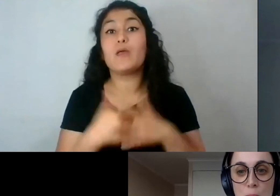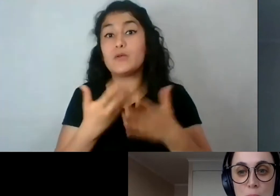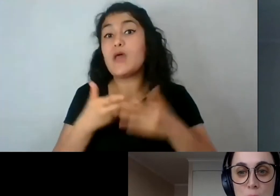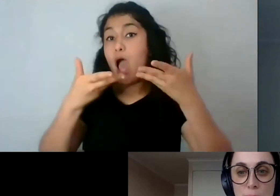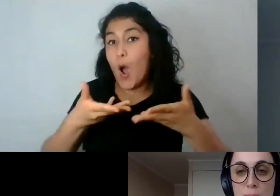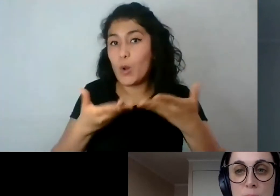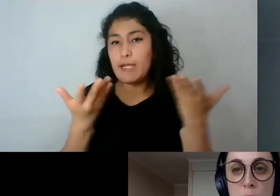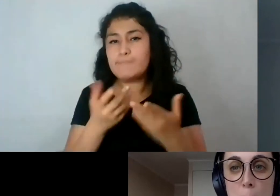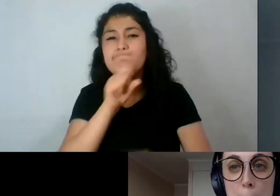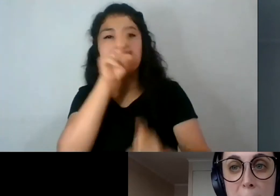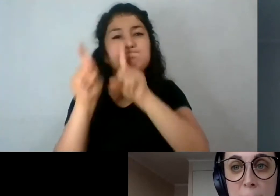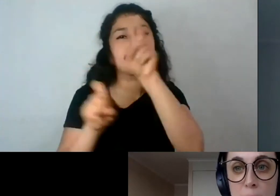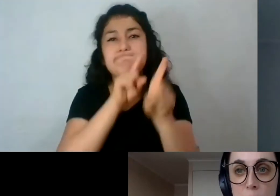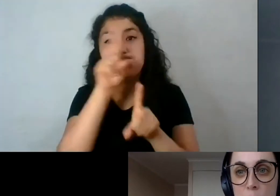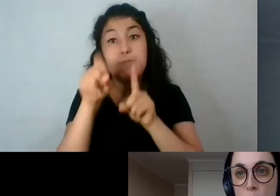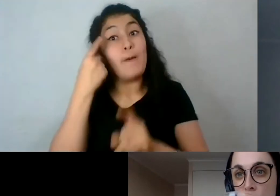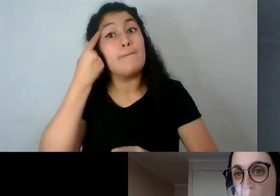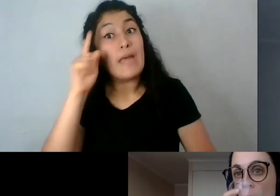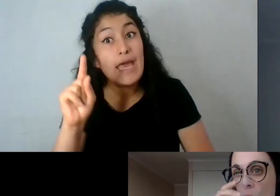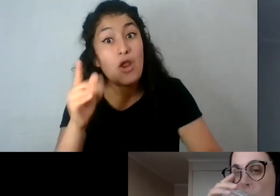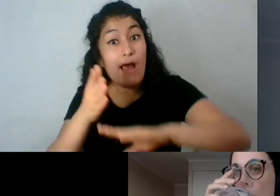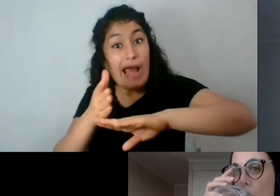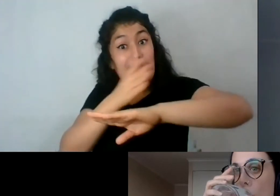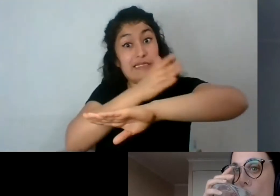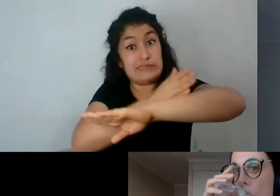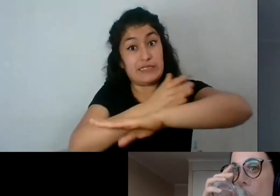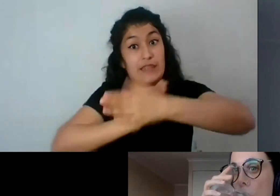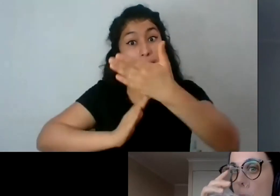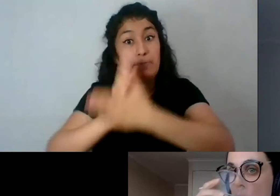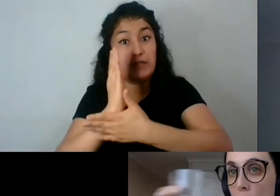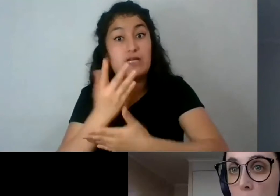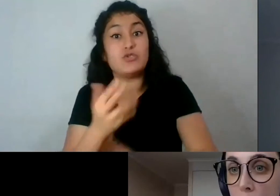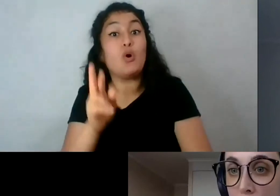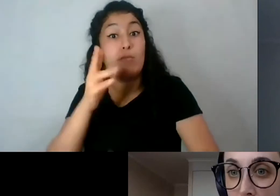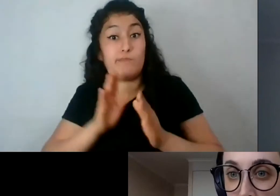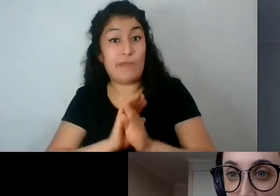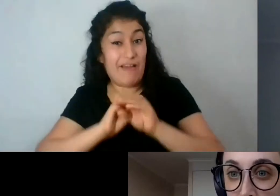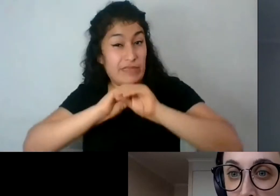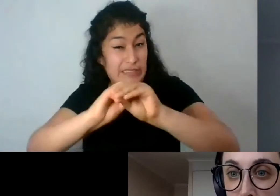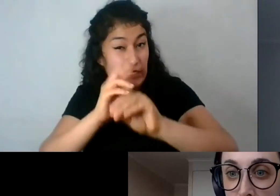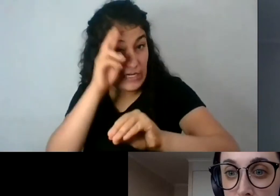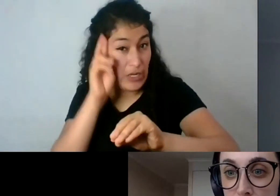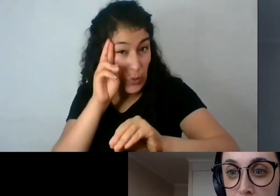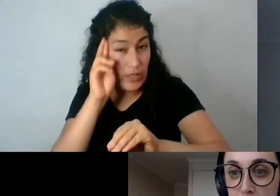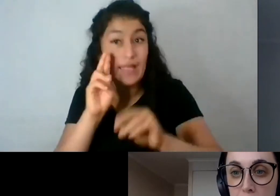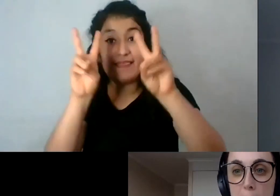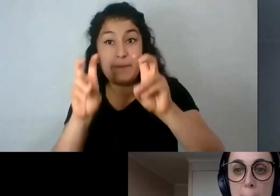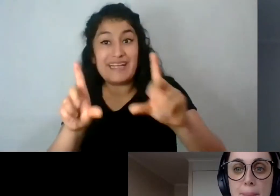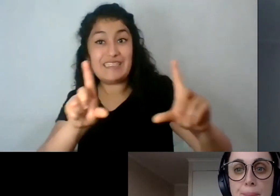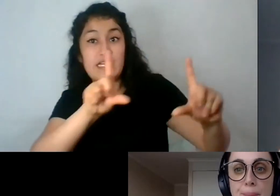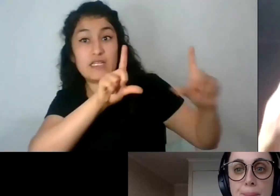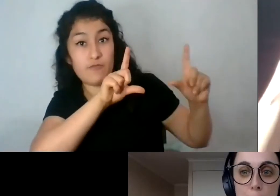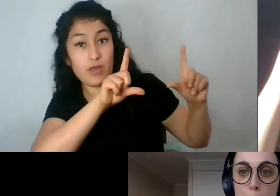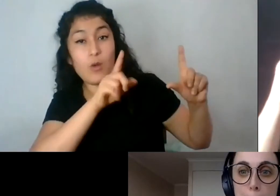de las preguntas. Sin embargo, antes de partirlas, quiero recordarles que el certificado que pueden